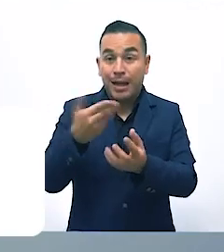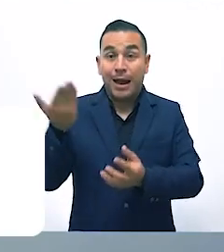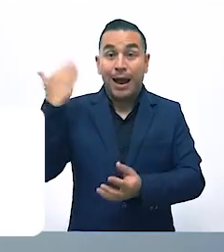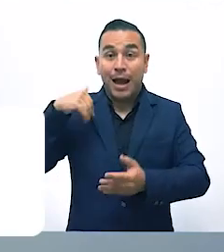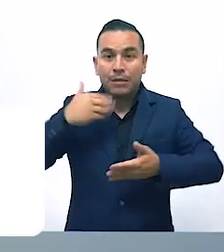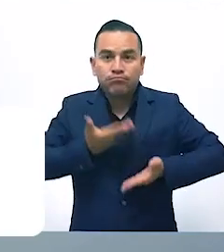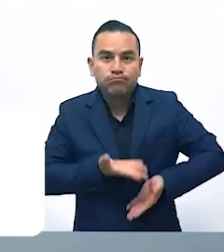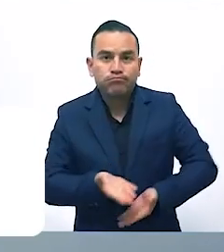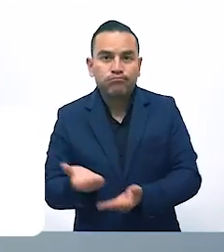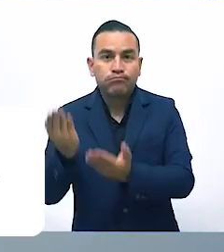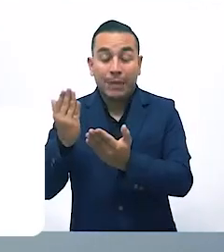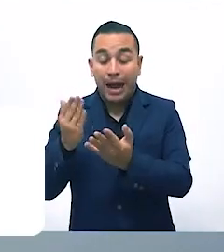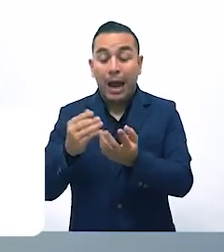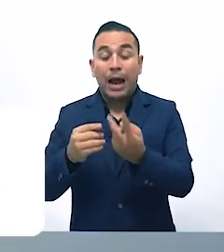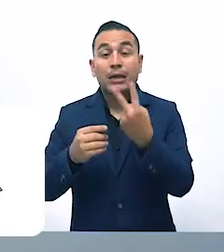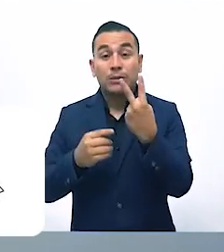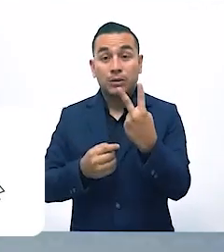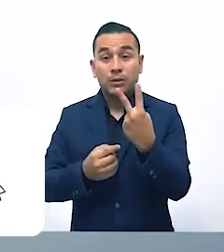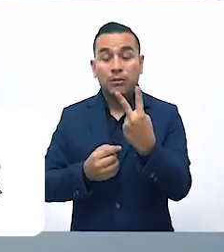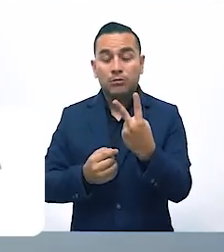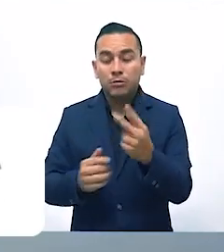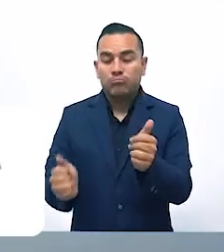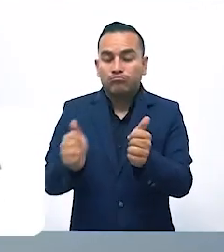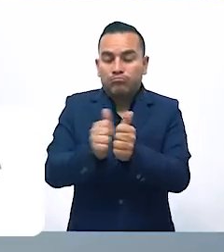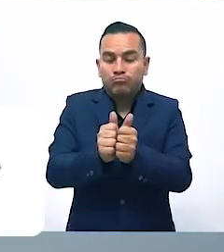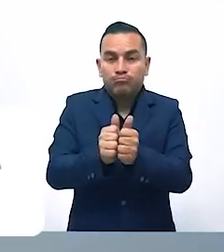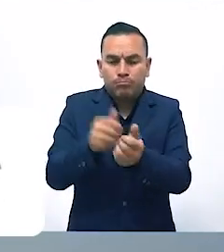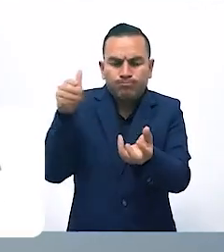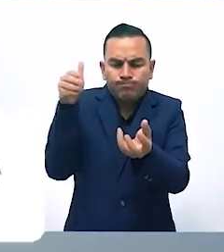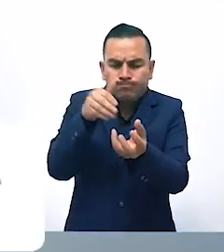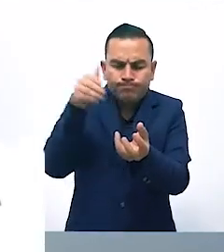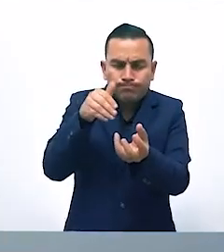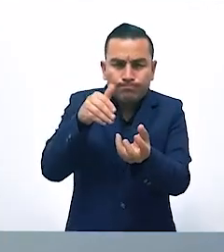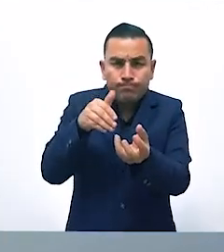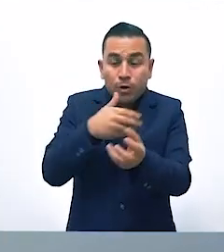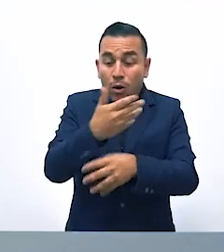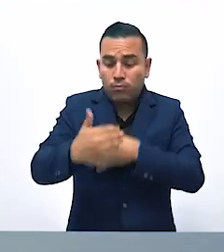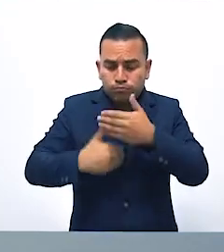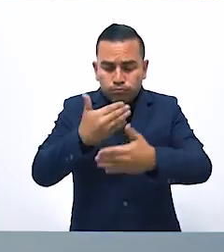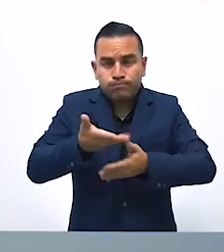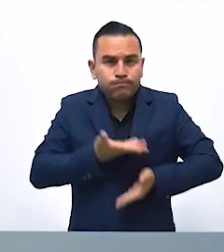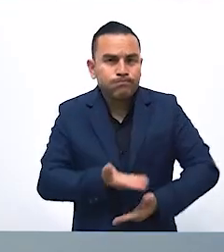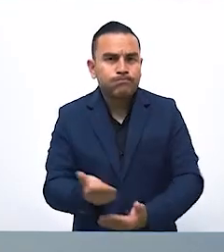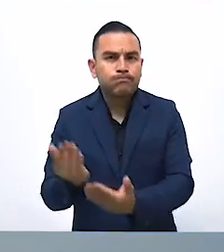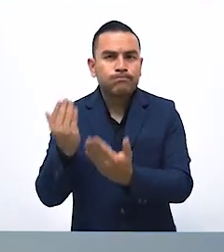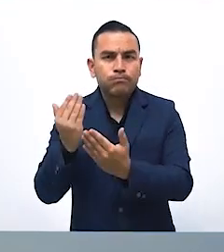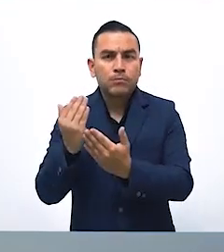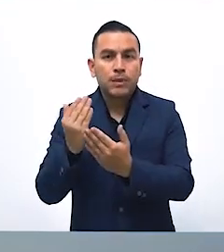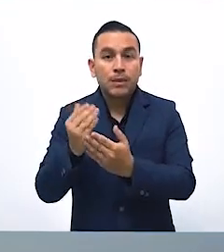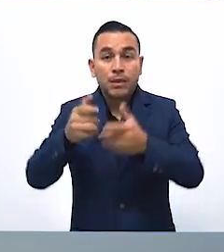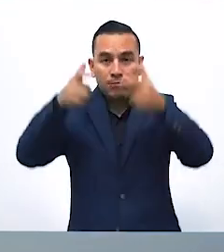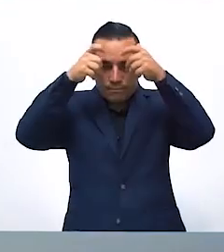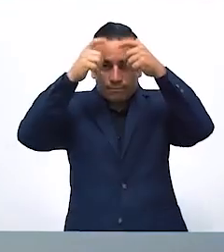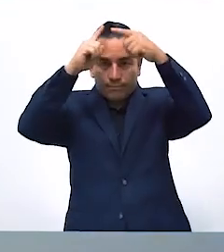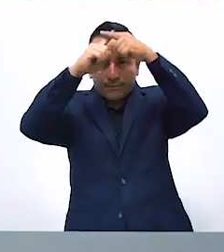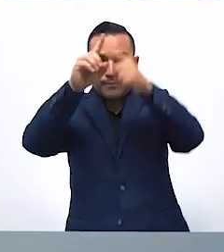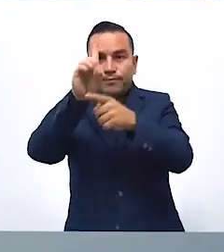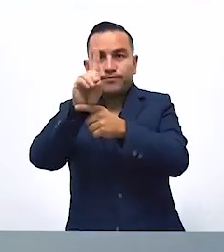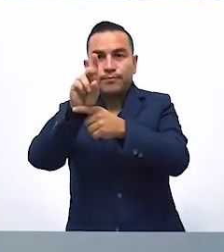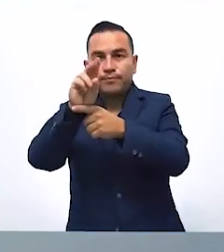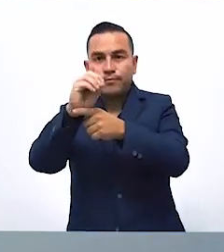orientan y educan a la mamá y su acompañante sobre el embarazo, parto y posparto. Las enfermeras dulas